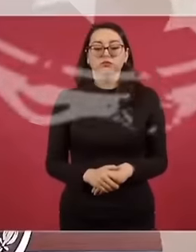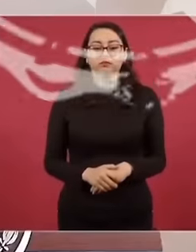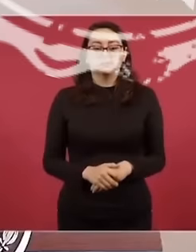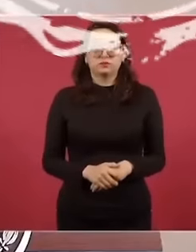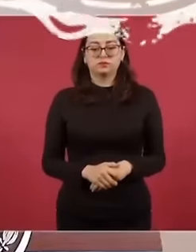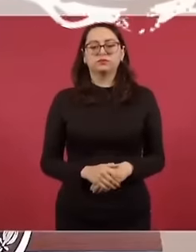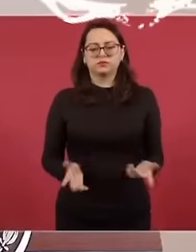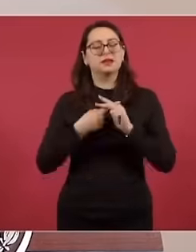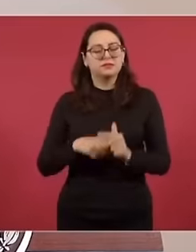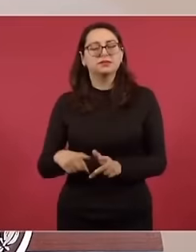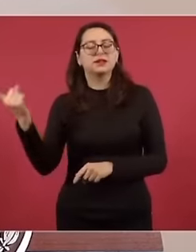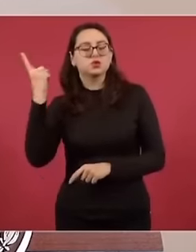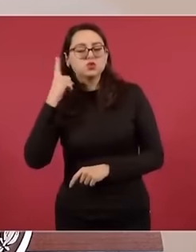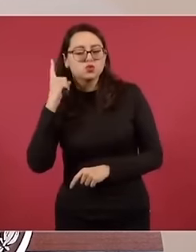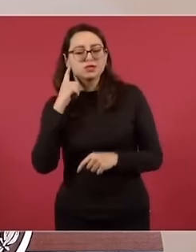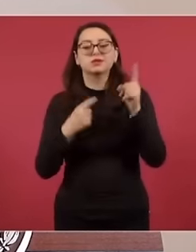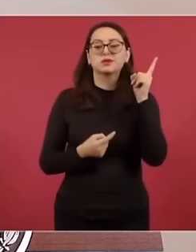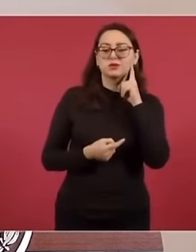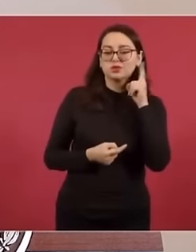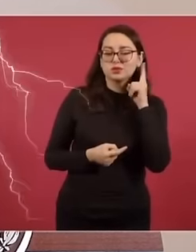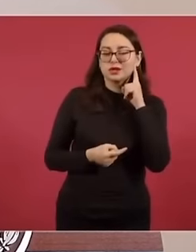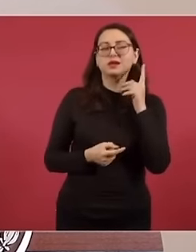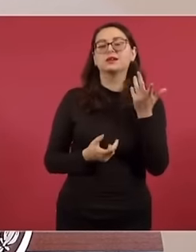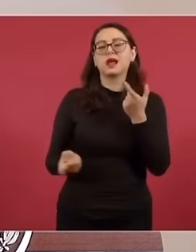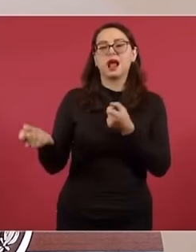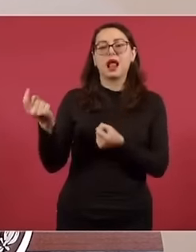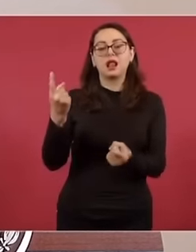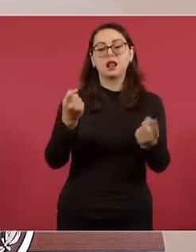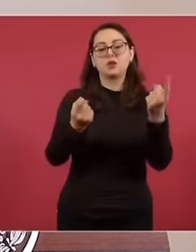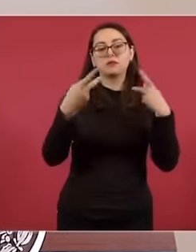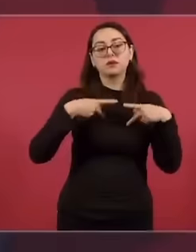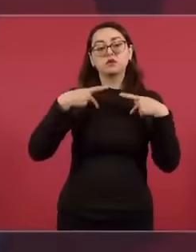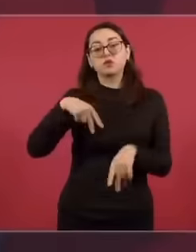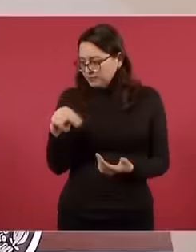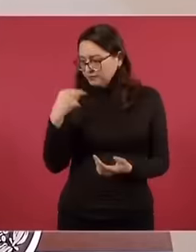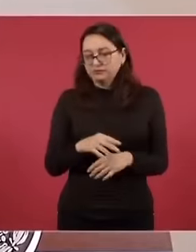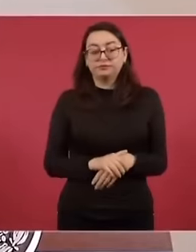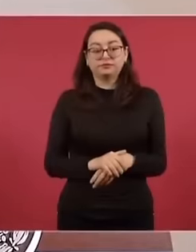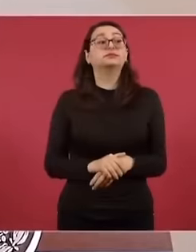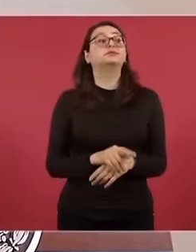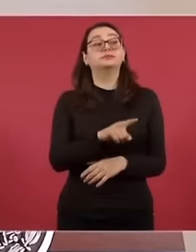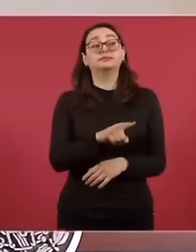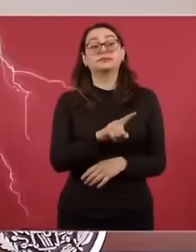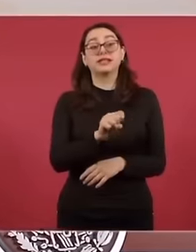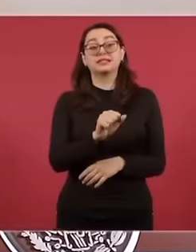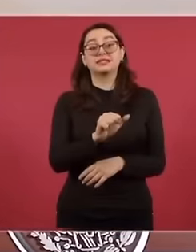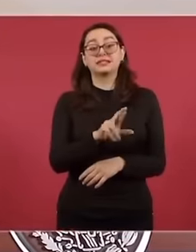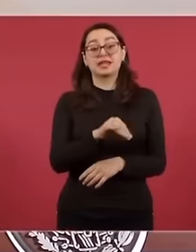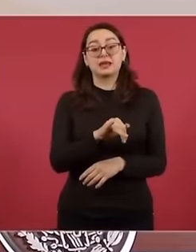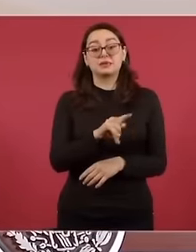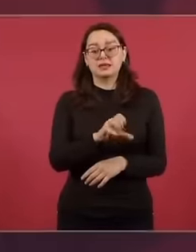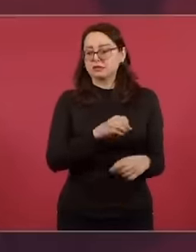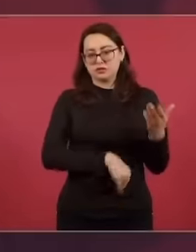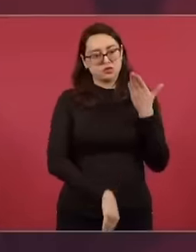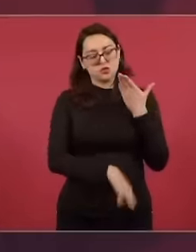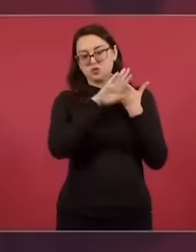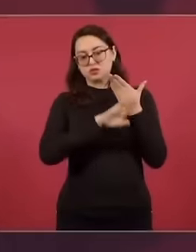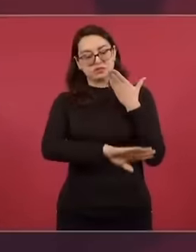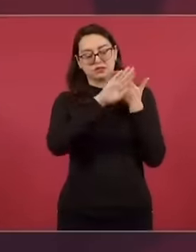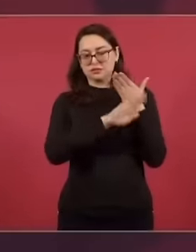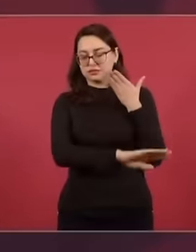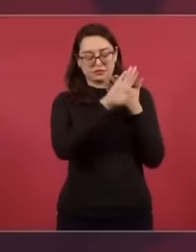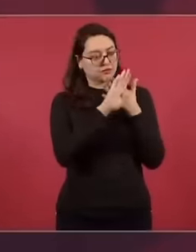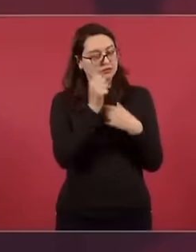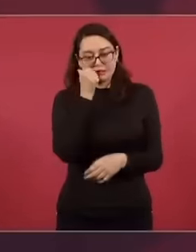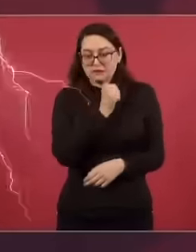Porque ya he estado escuchando, ¿no?, de quienes están pensando que Tarmiento, que es opositor a nosotros y muy defensor